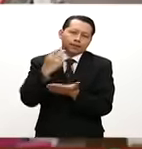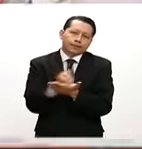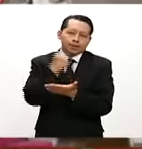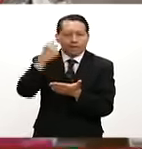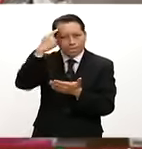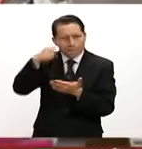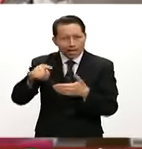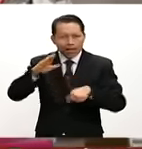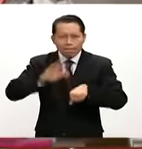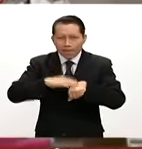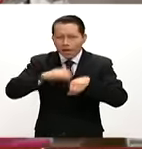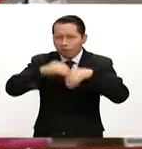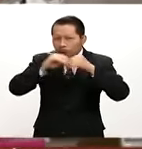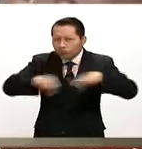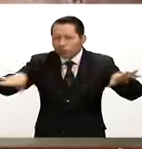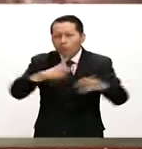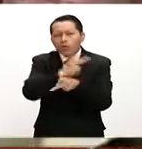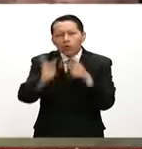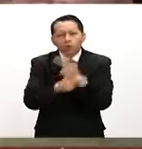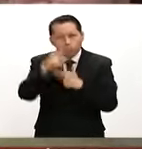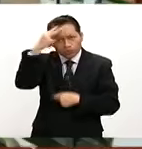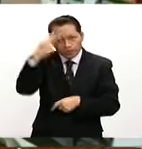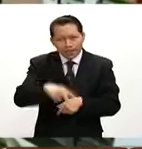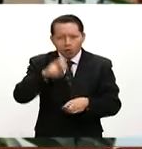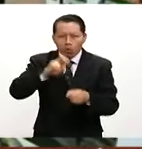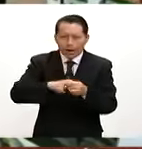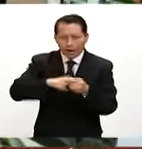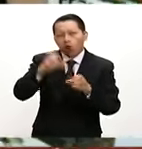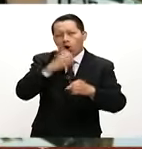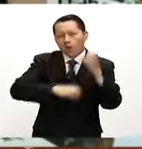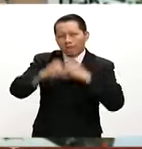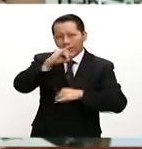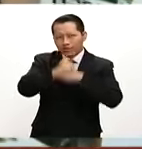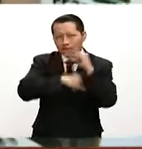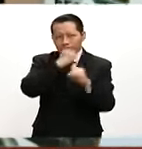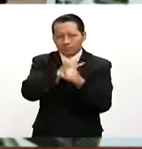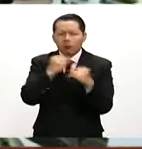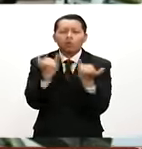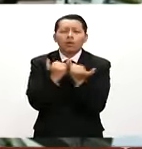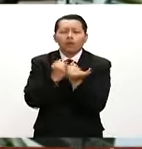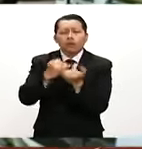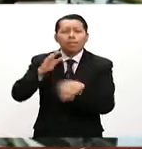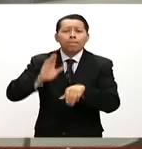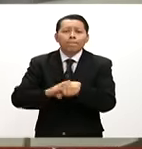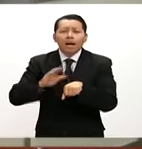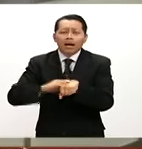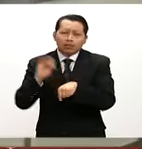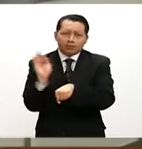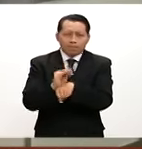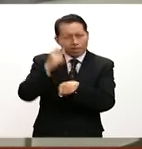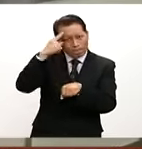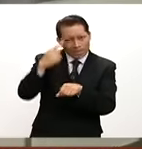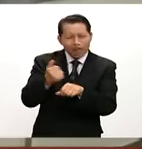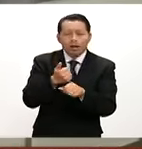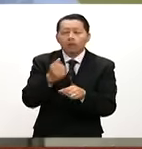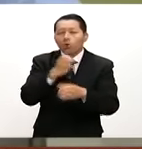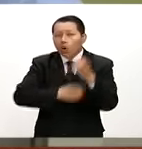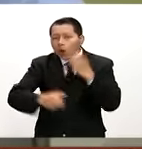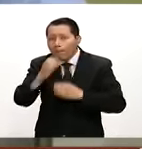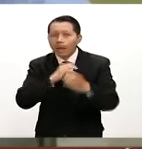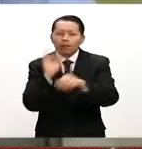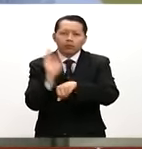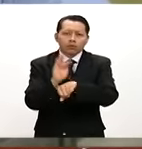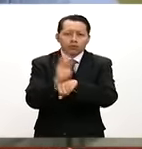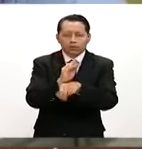expandir la presencia de productos mexicanos en los mercados internacionales y brindar mejores condiciones de comercialización a los productores,